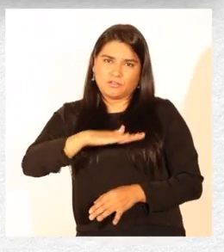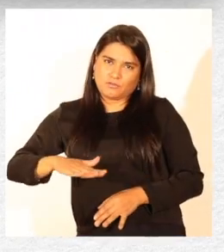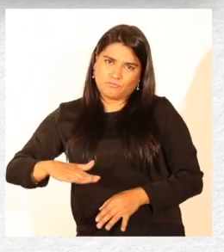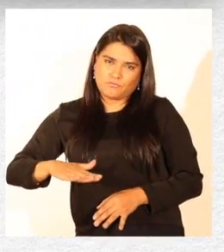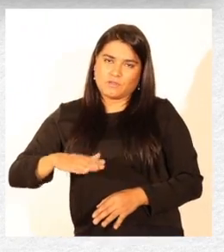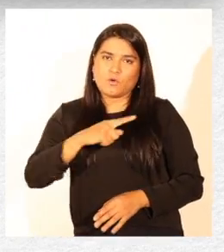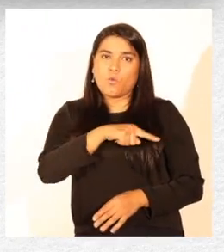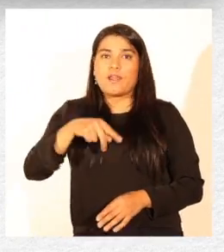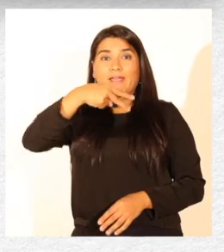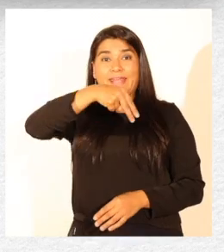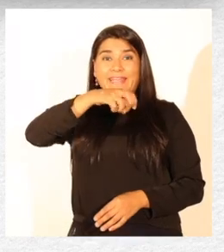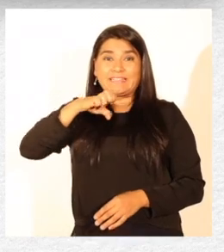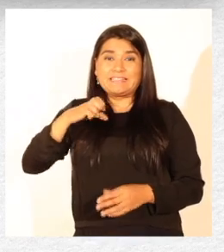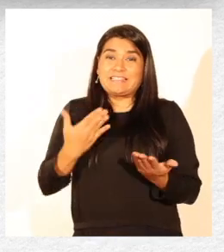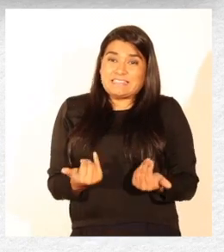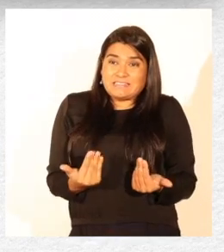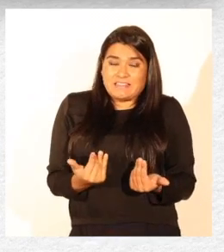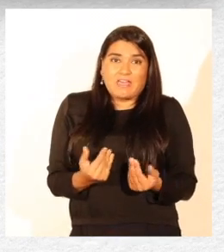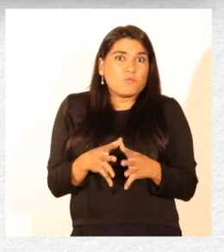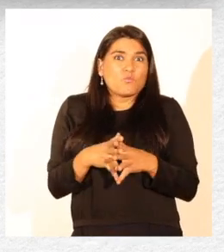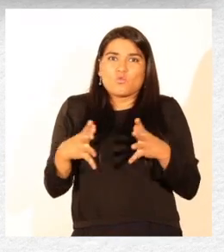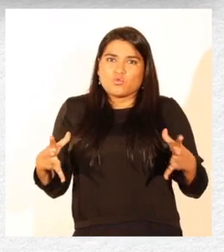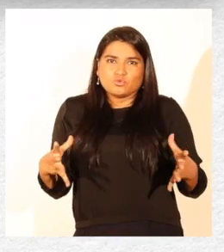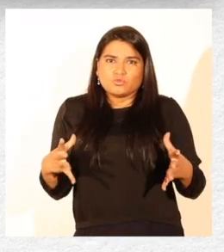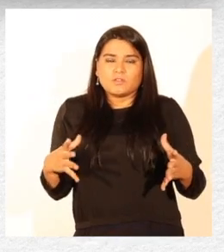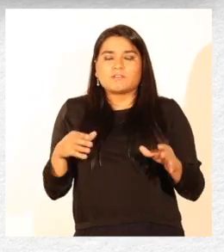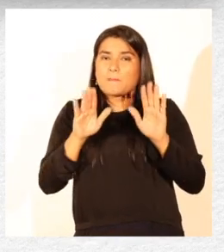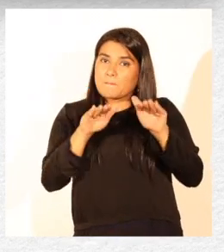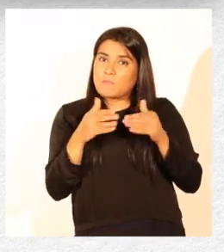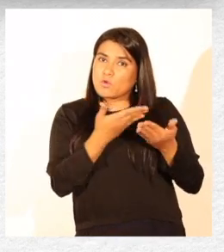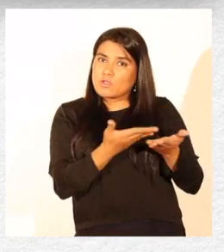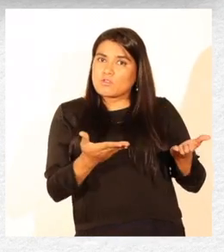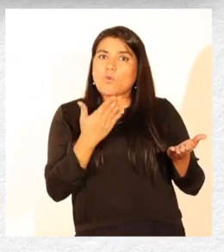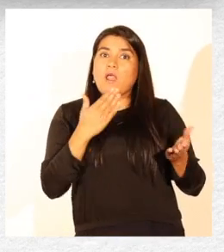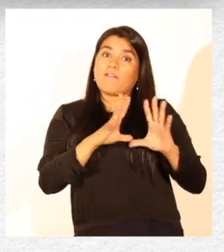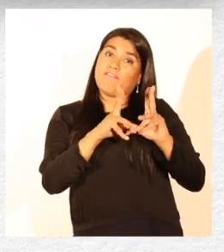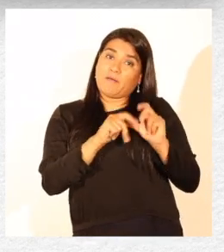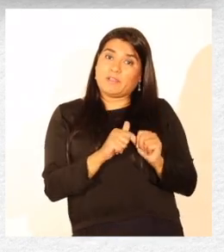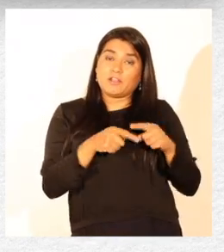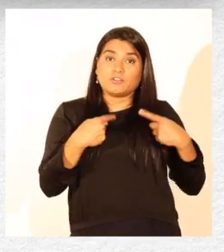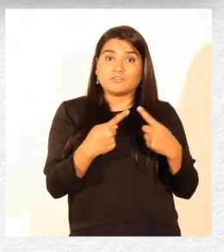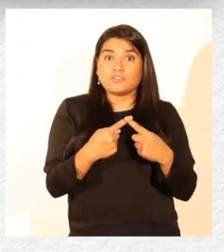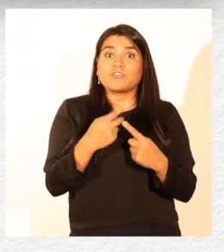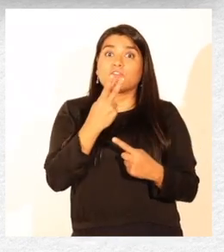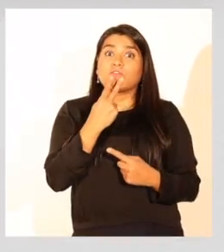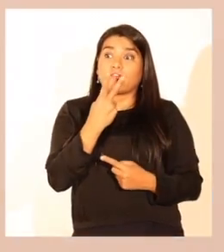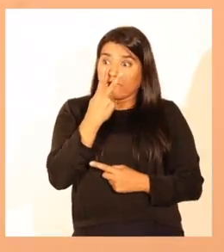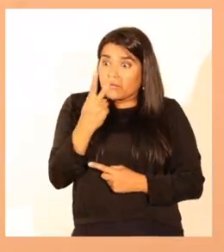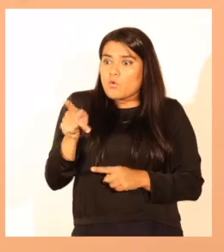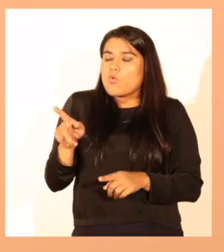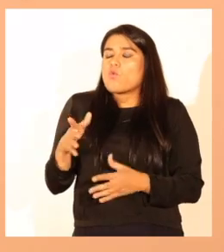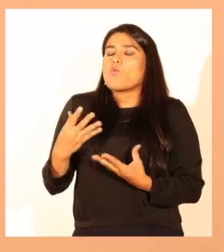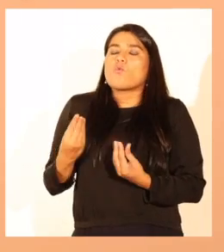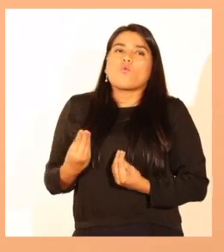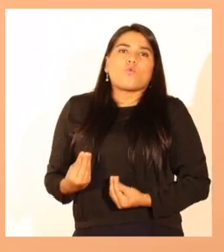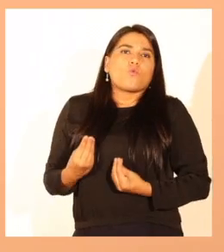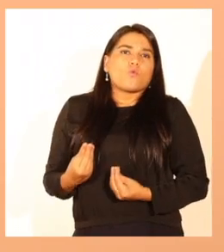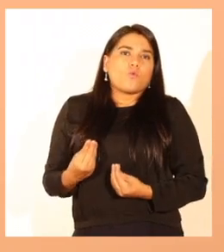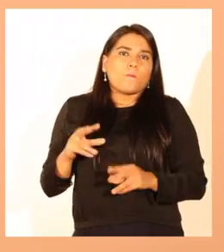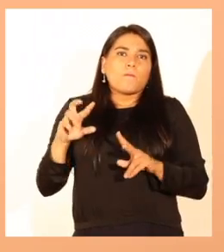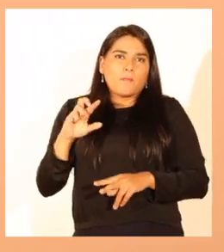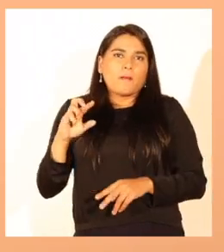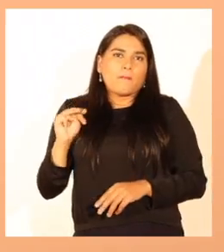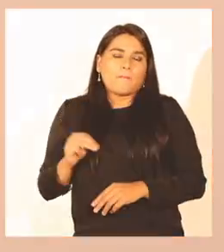especialmente con estos niños y las necesidades que ellos tienen son bastantes, tanto ellos mismos como toda su familia. Nosotros vimos acá una